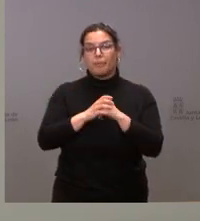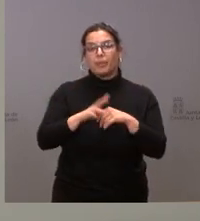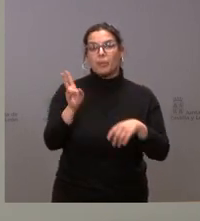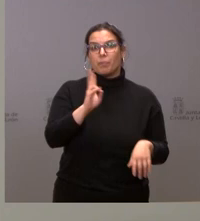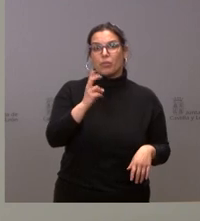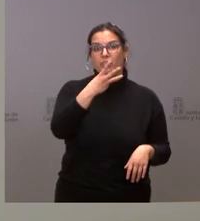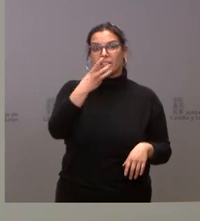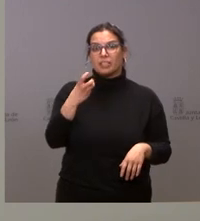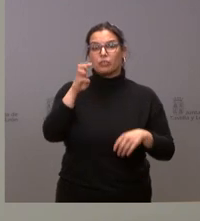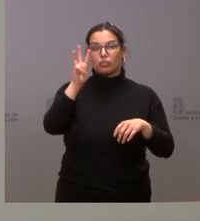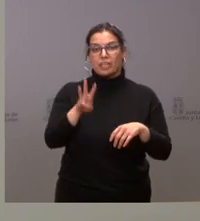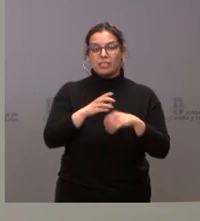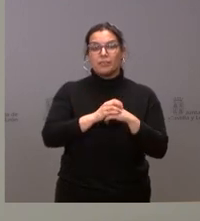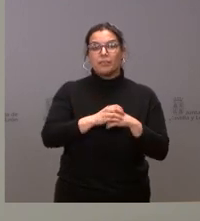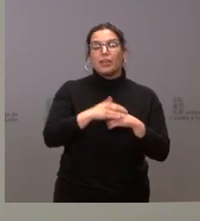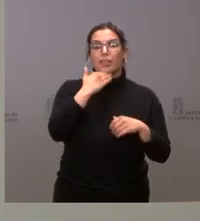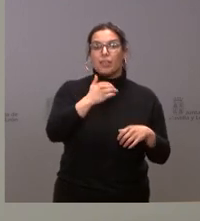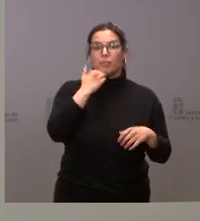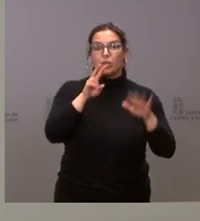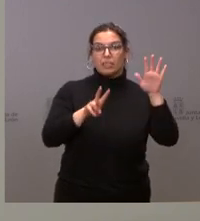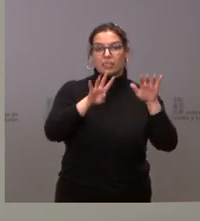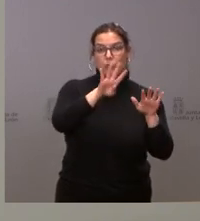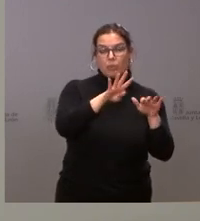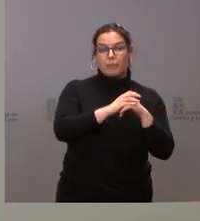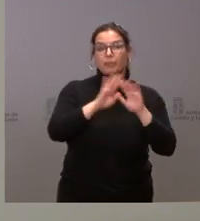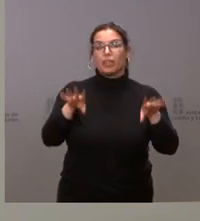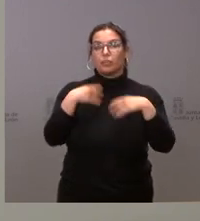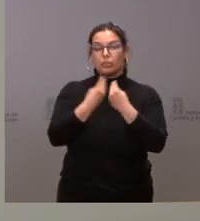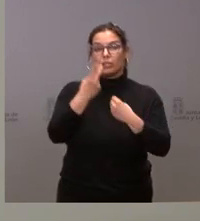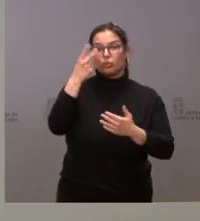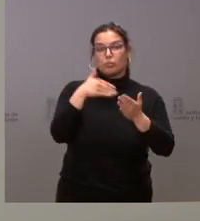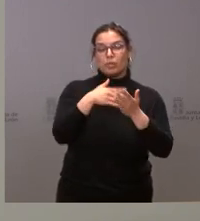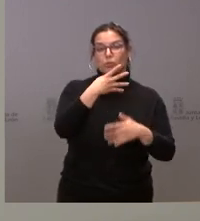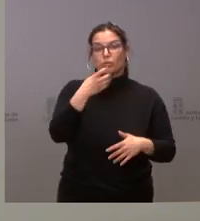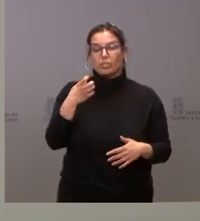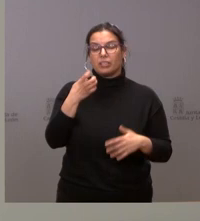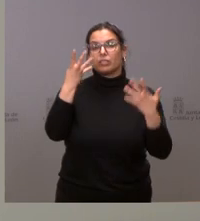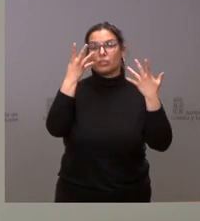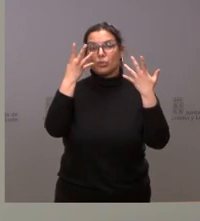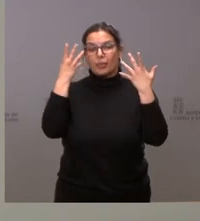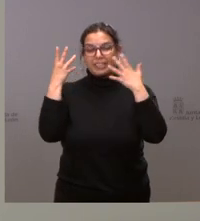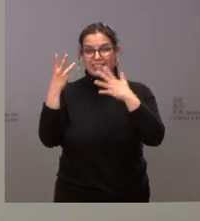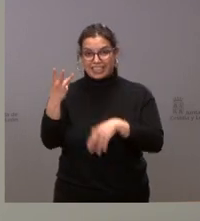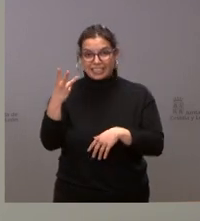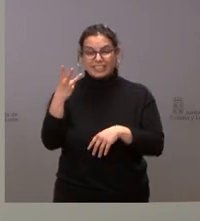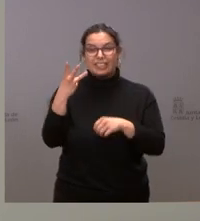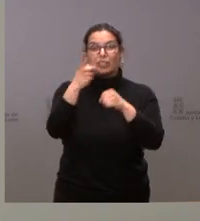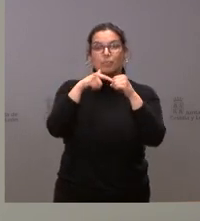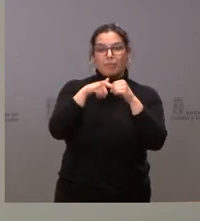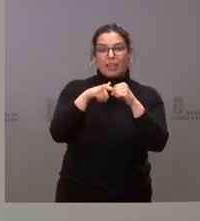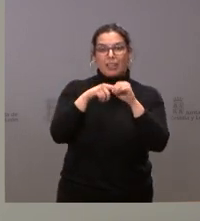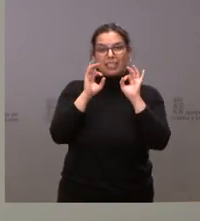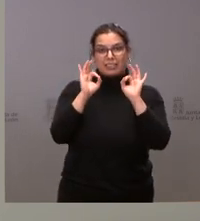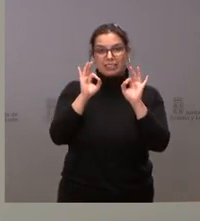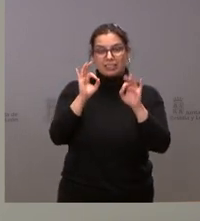Valladolid, 303. Izamora, 79. Total, 2.493. A ello hay que añadir 70 plazas